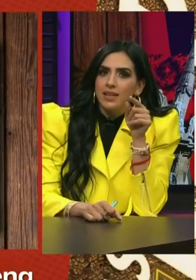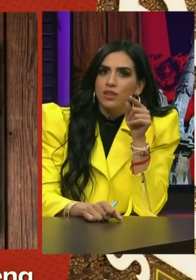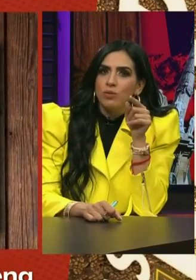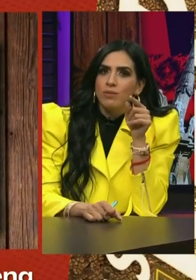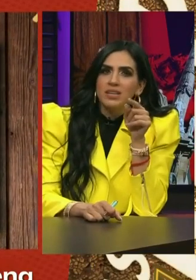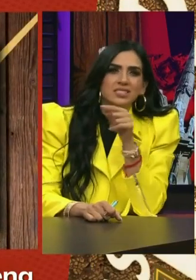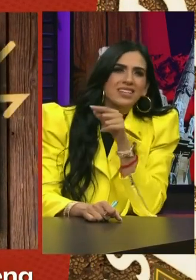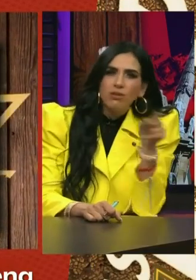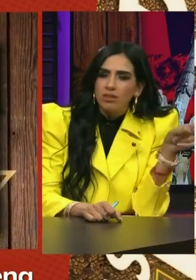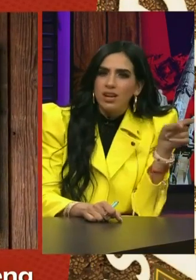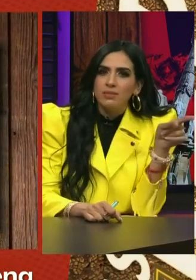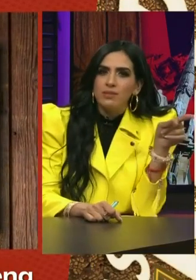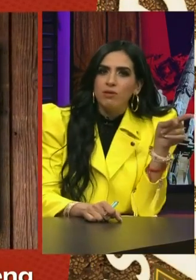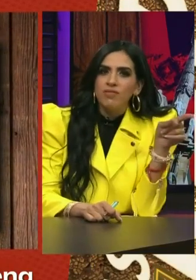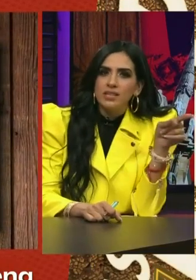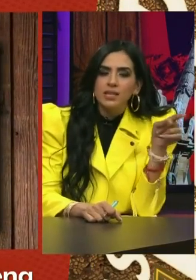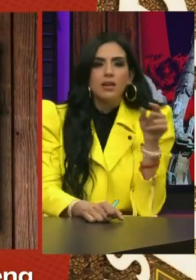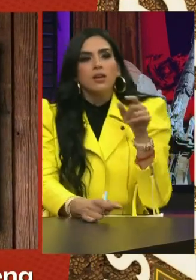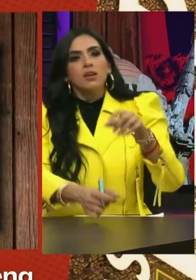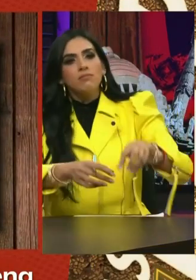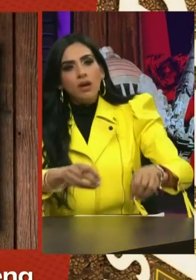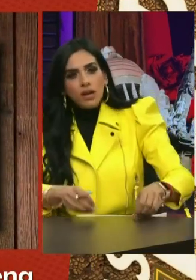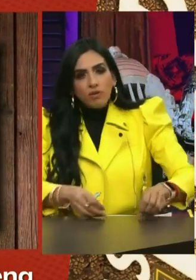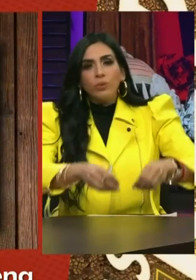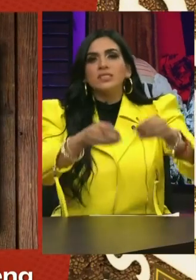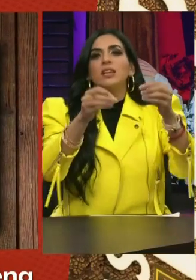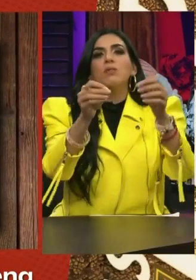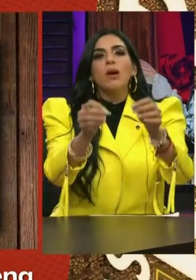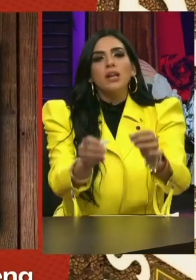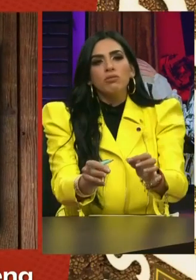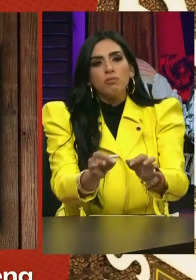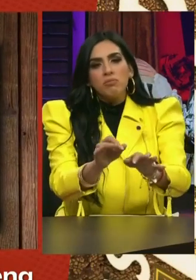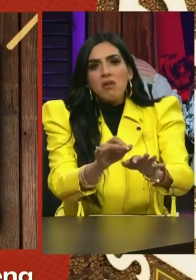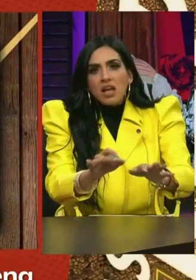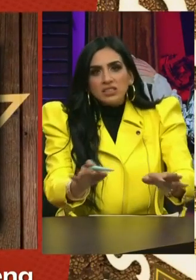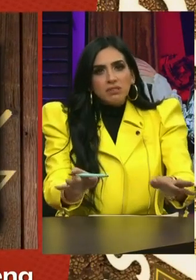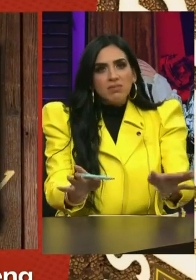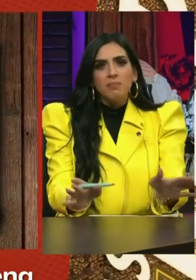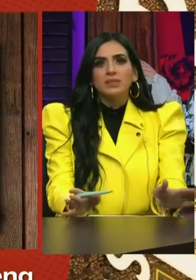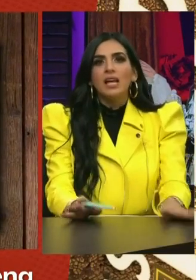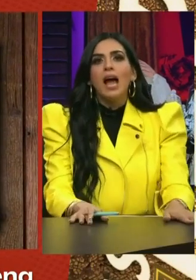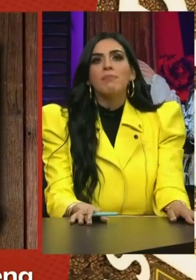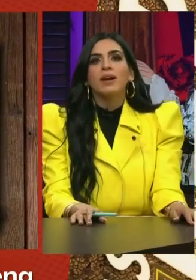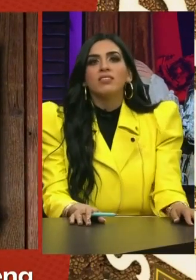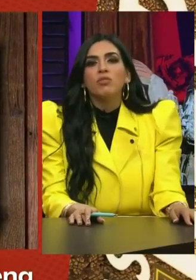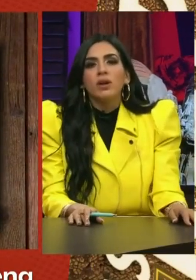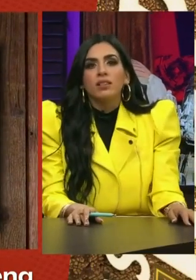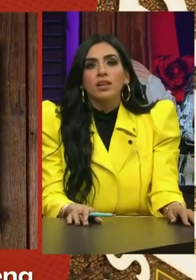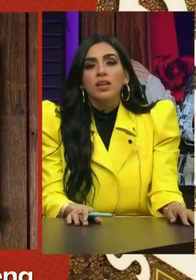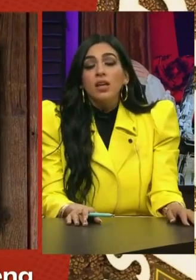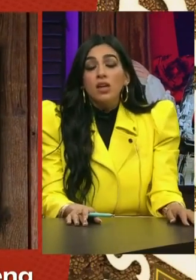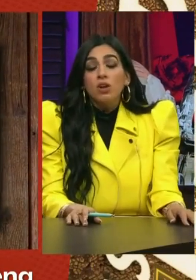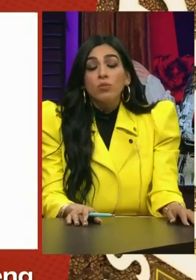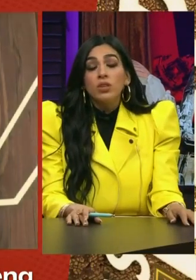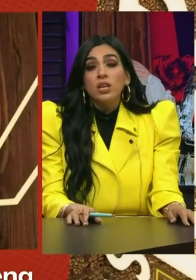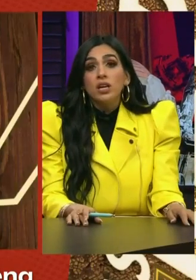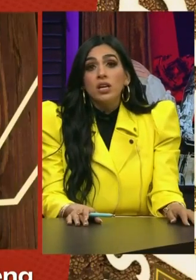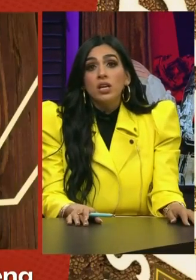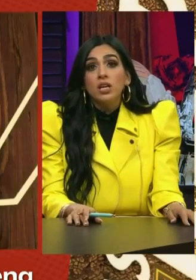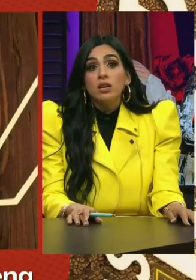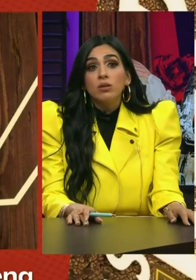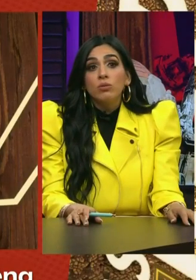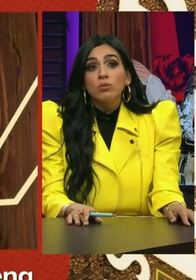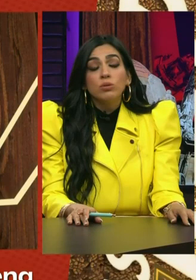seguir castigada y que tu mamá ya no te tiene la misma confianza. Bueno, pues igualito, así le pasa al Partido Verde. Como